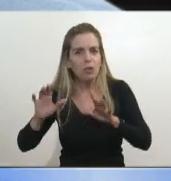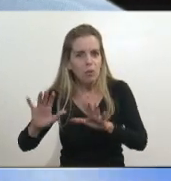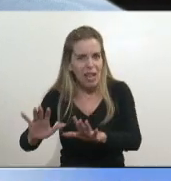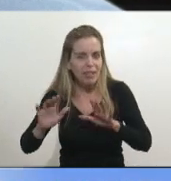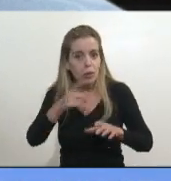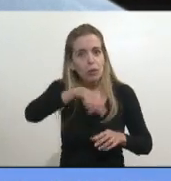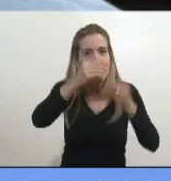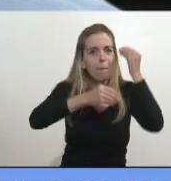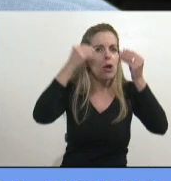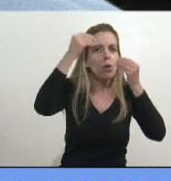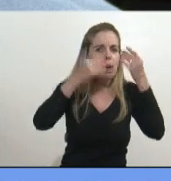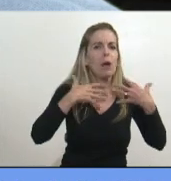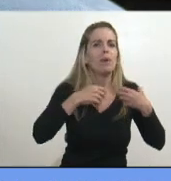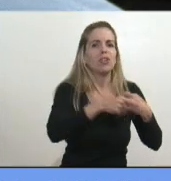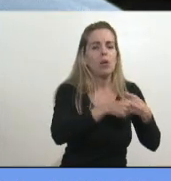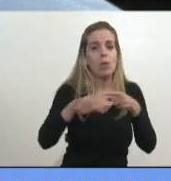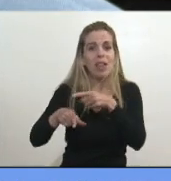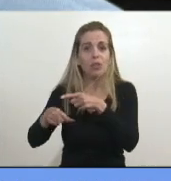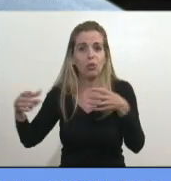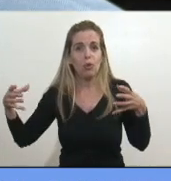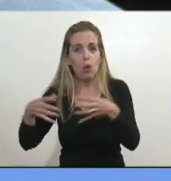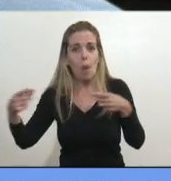sanitarias, ellos están en estrategias electorales,